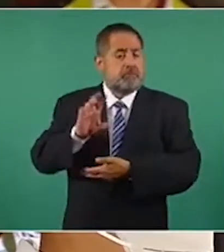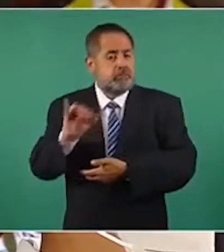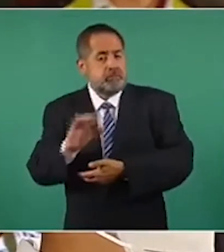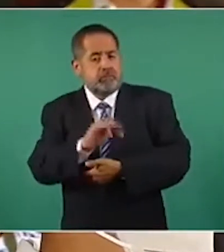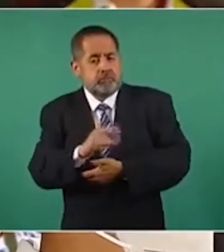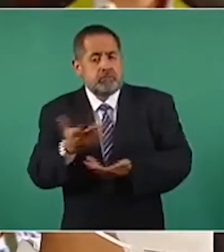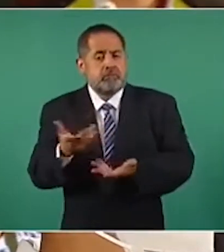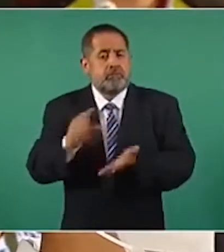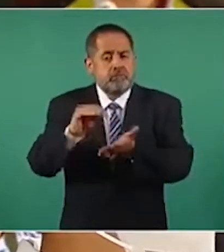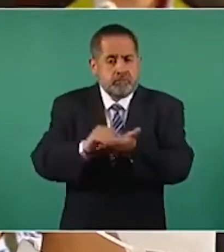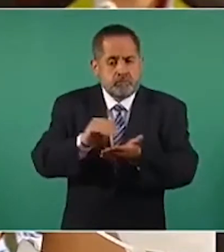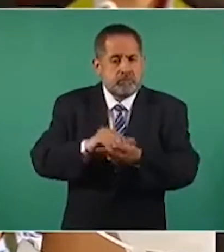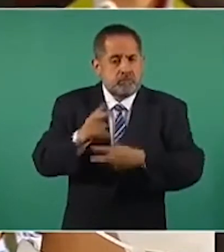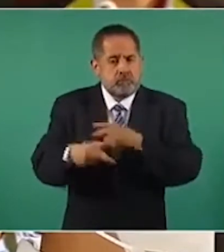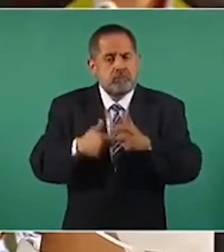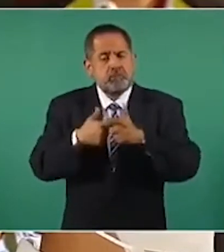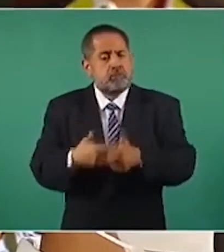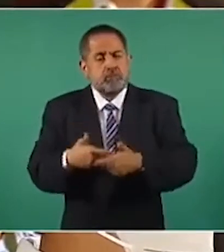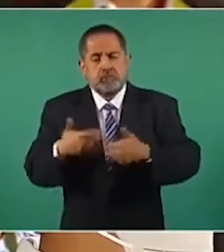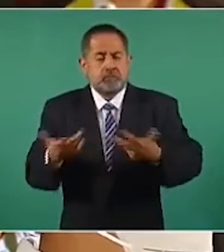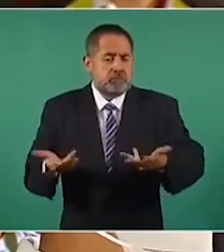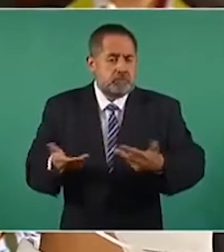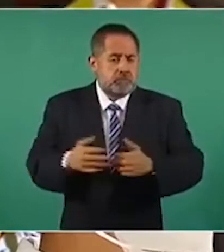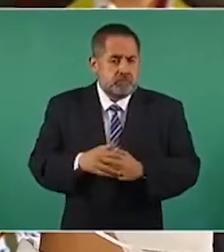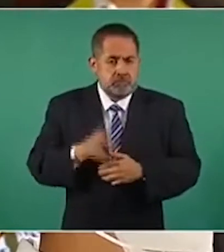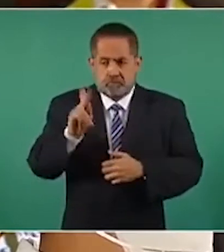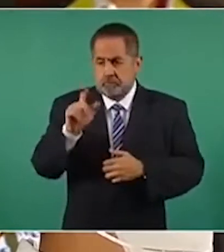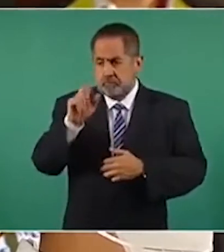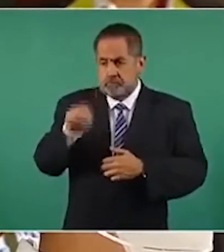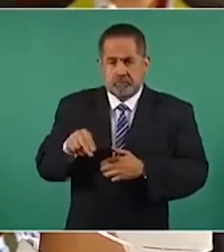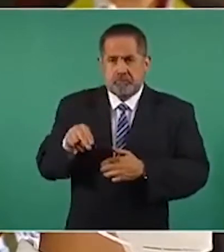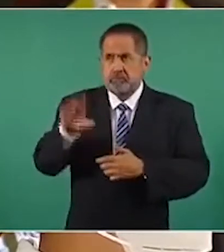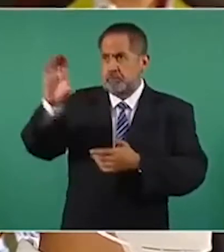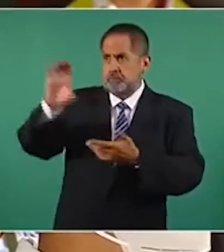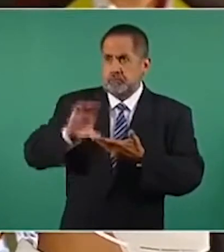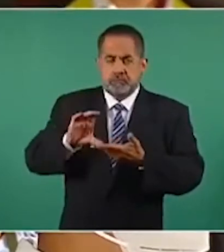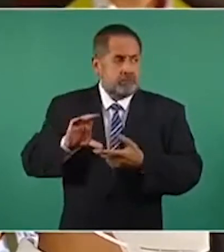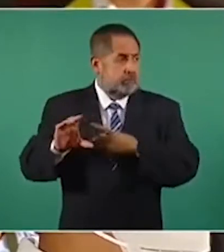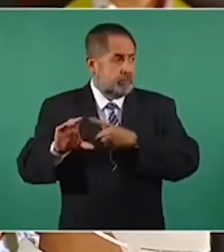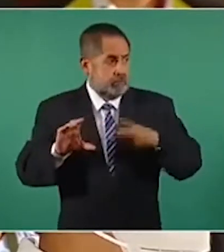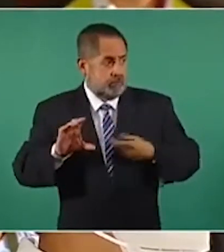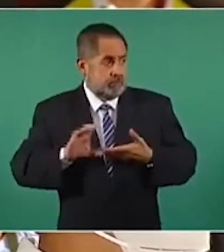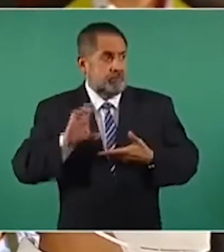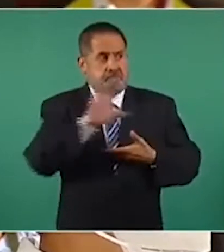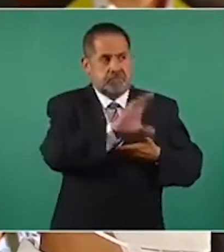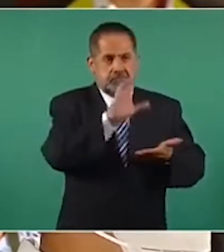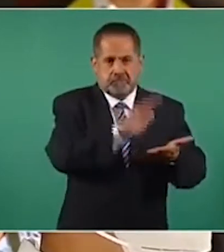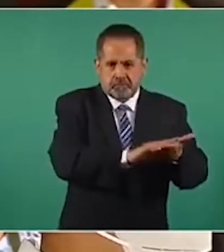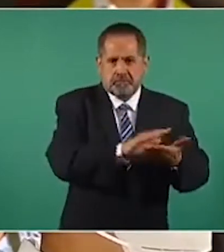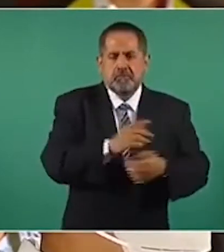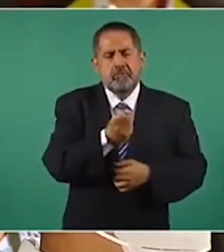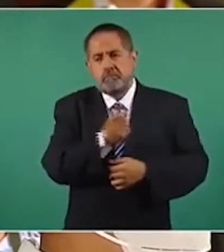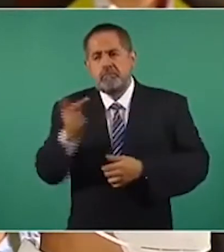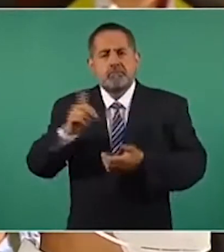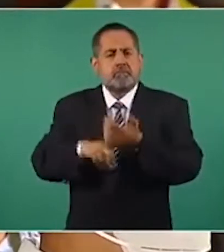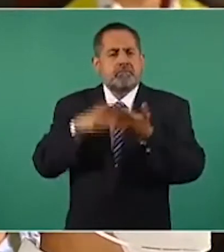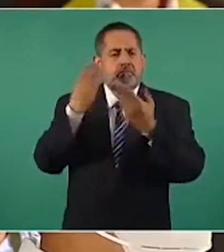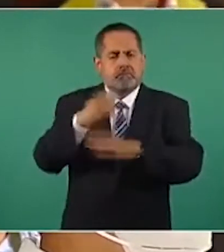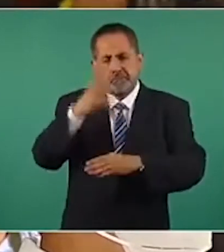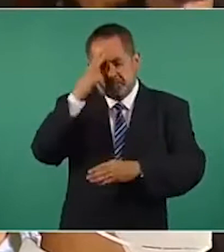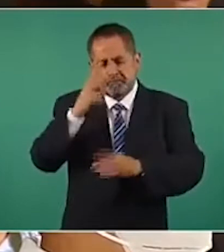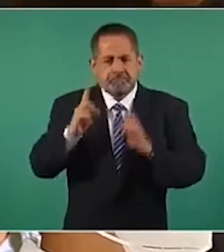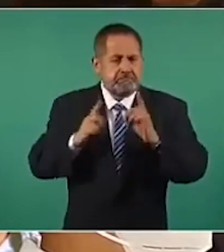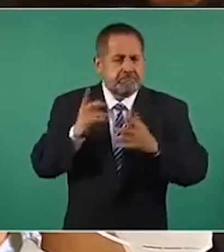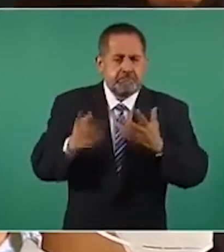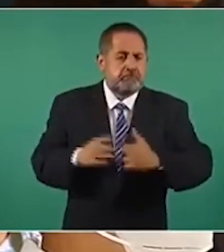es seguir en el plan inicial de pagar deuda, ¿por qué hay posición dentro del Banco de México al respecto?